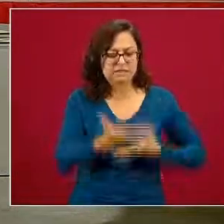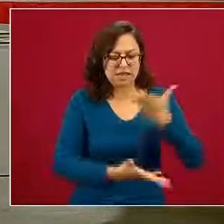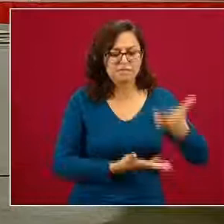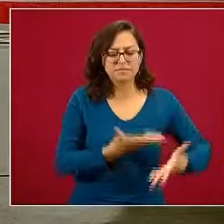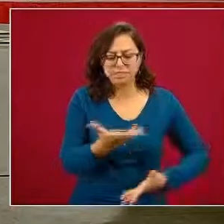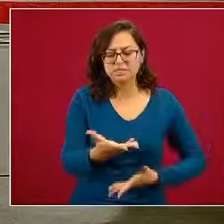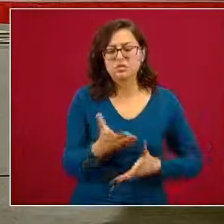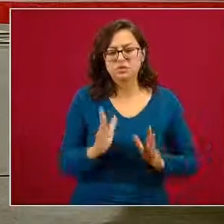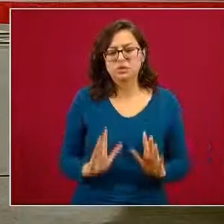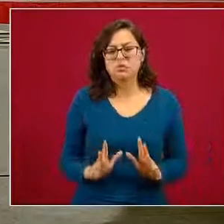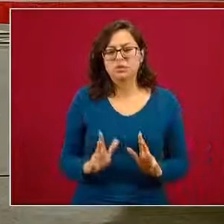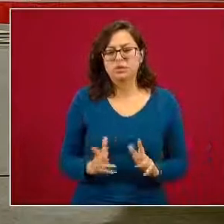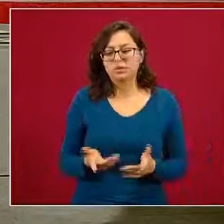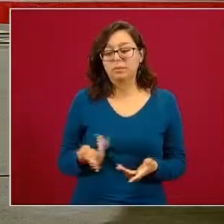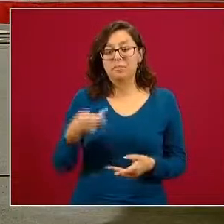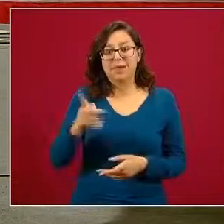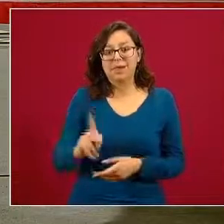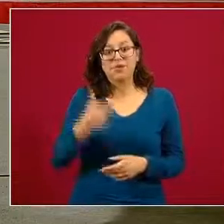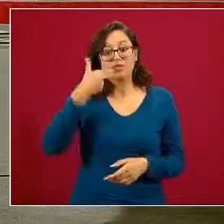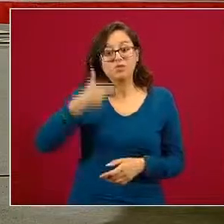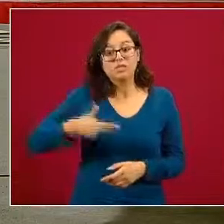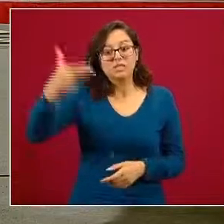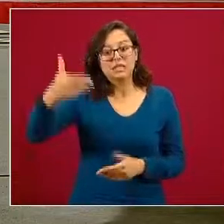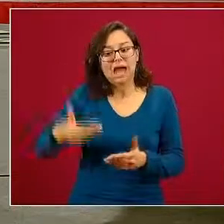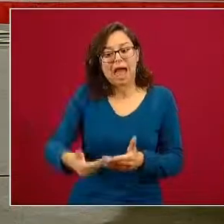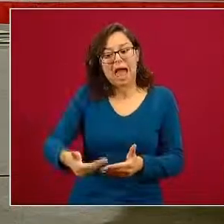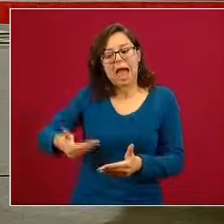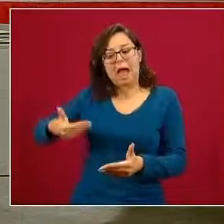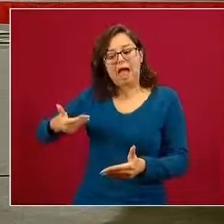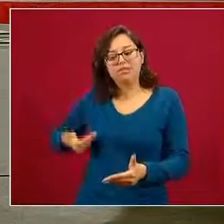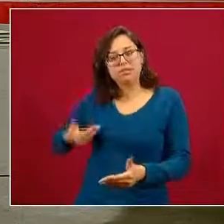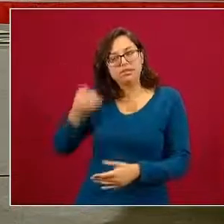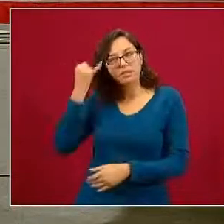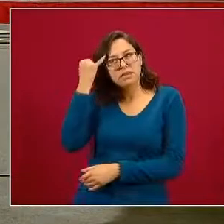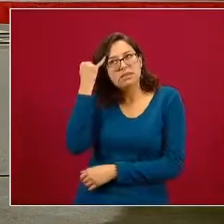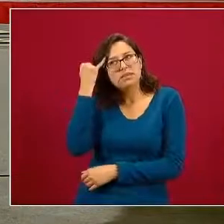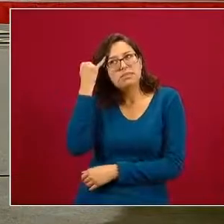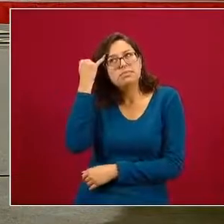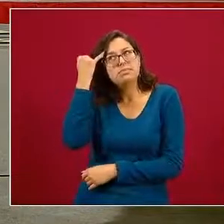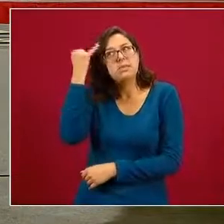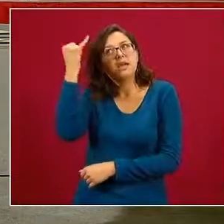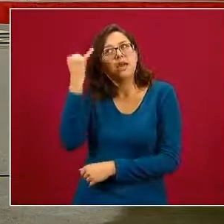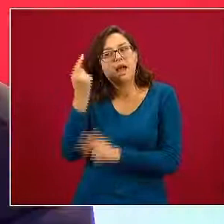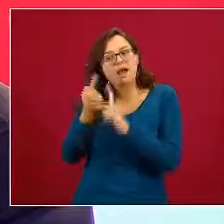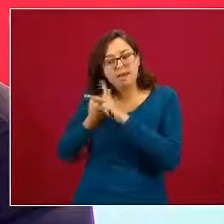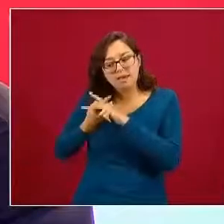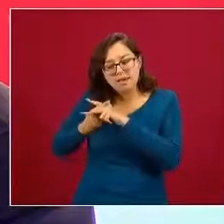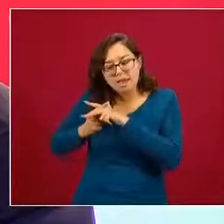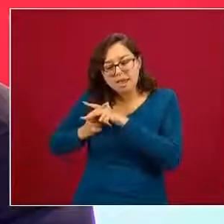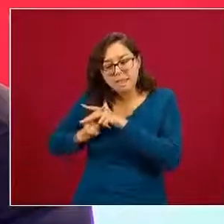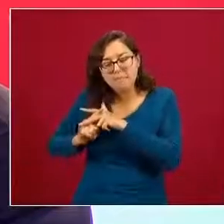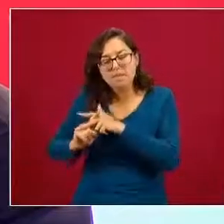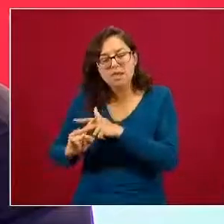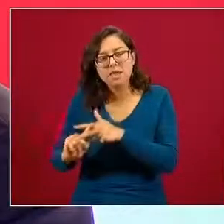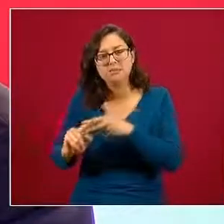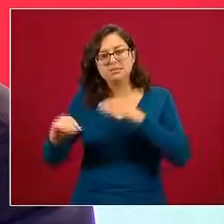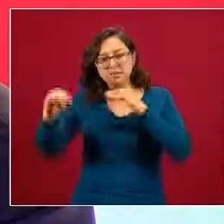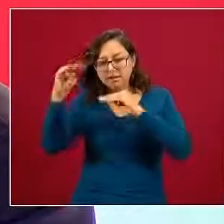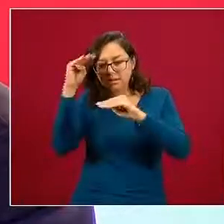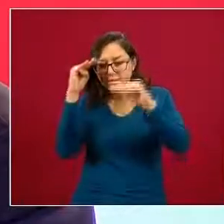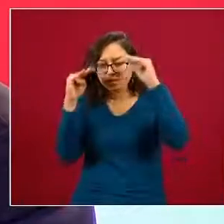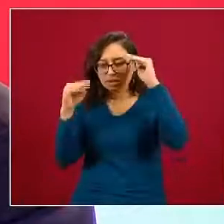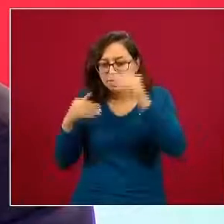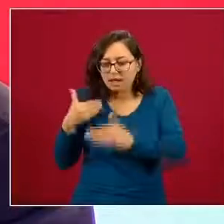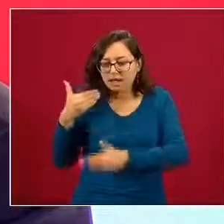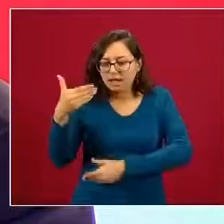que es una ideación suicida o es un intento suicida o que es un intento suicida resuelto desde luego resuelto con la